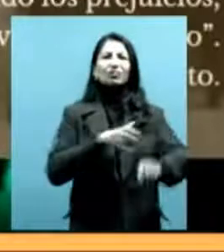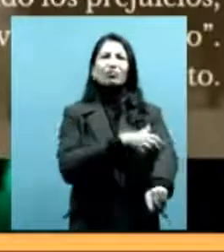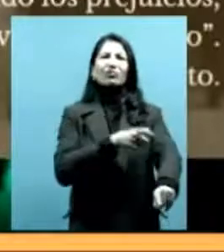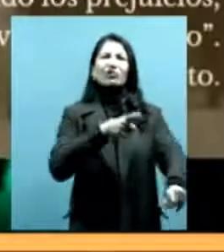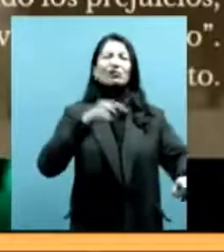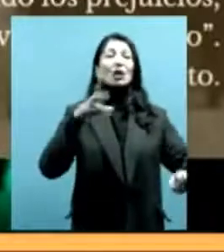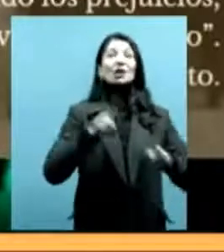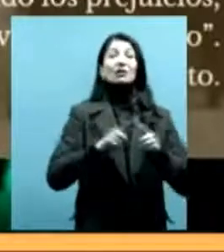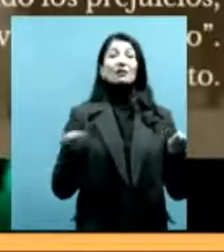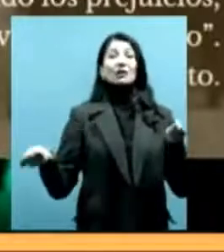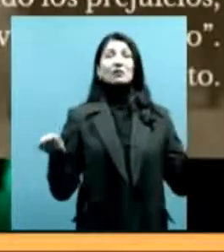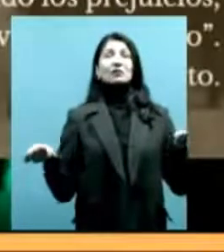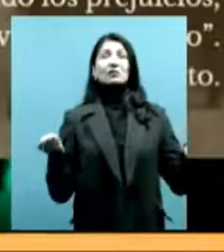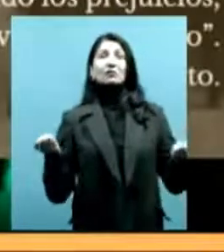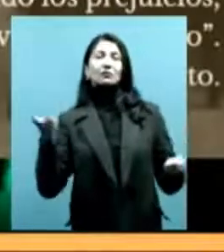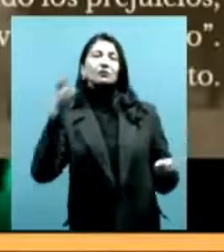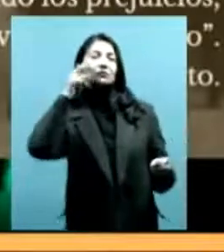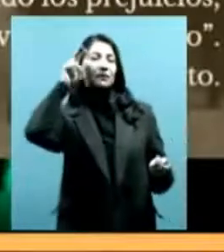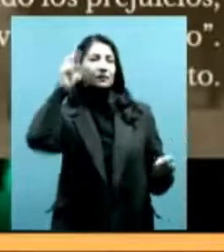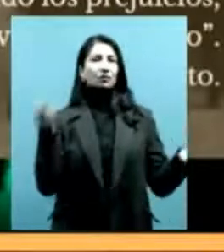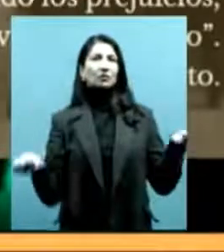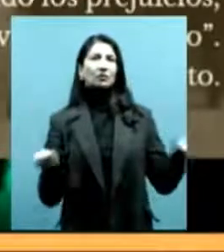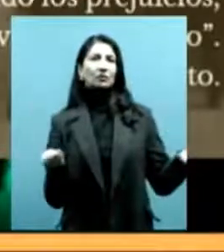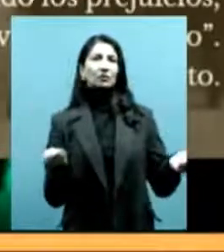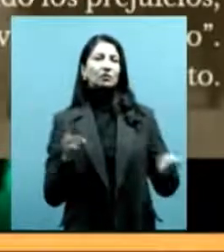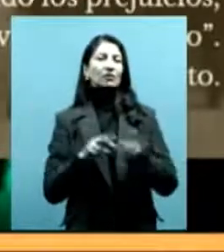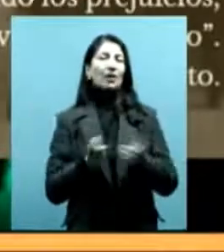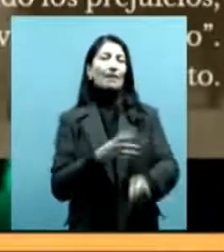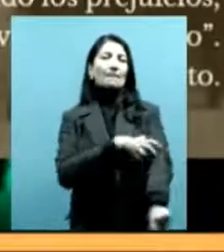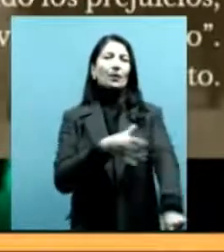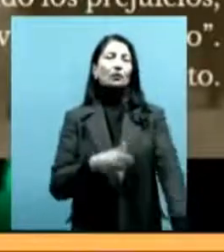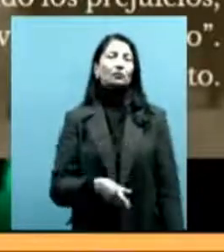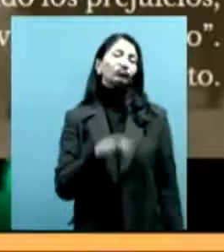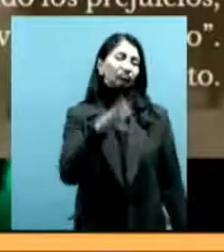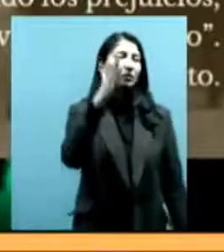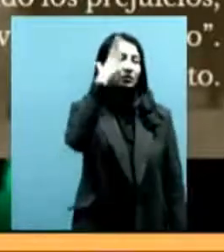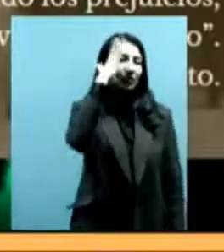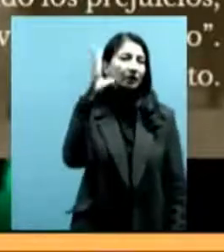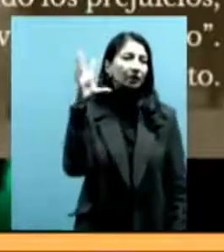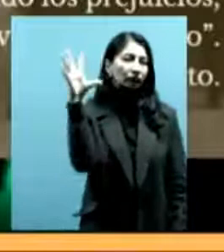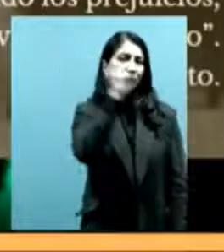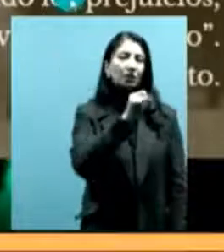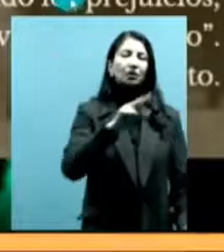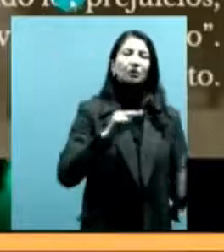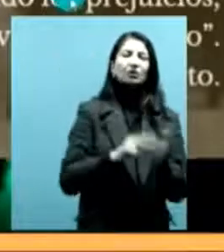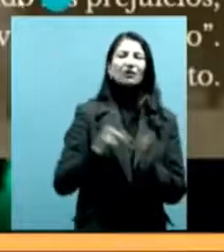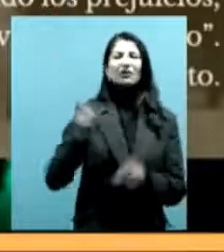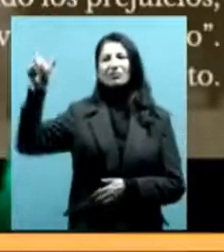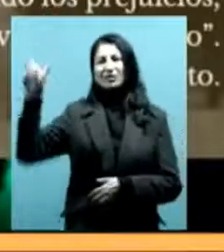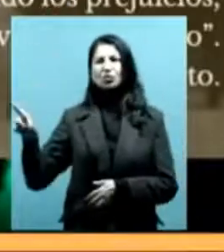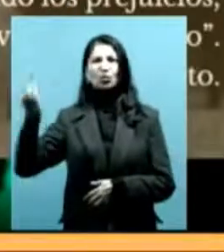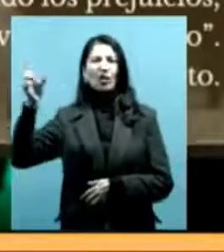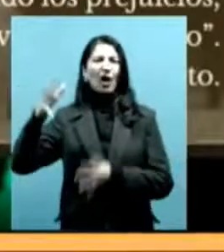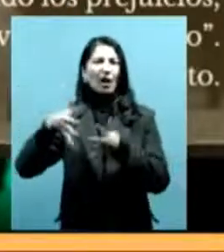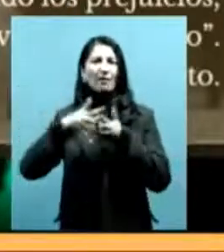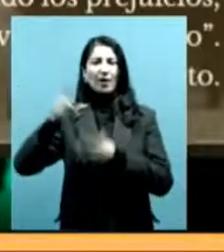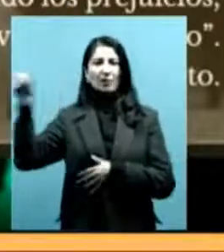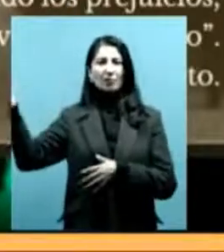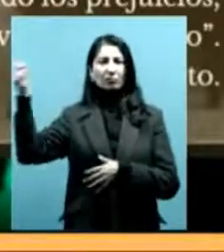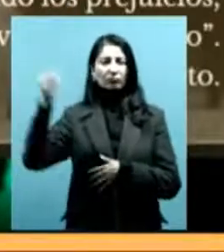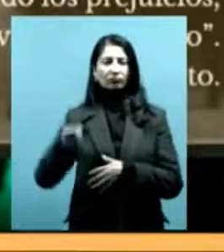situaciones iniguas. Y concluyó, citando a Haas, insigne jurista norteamericano, el